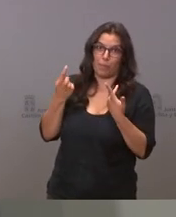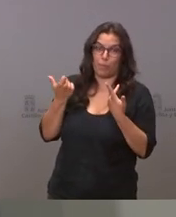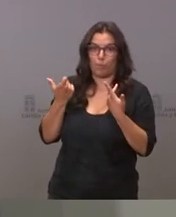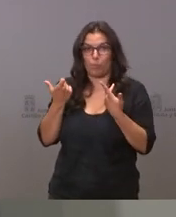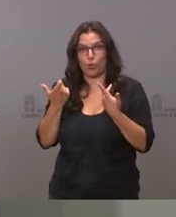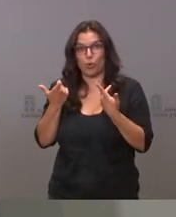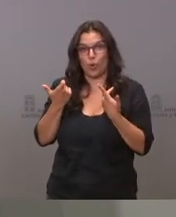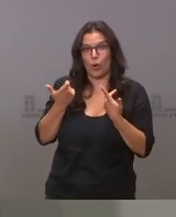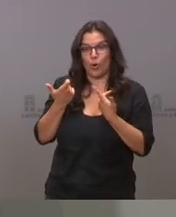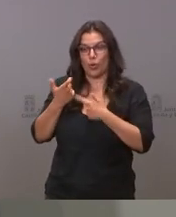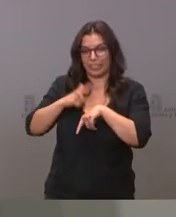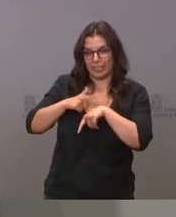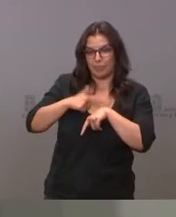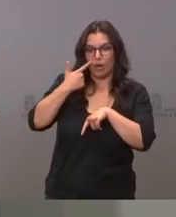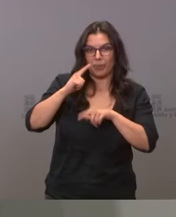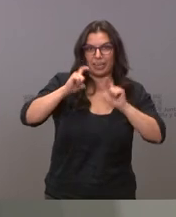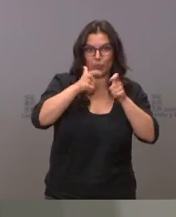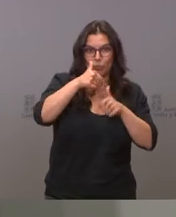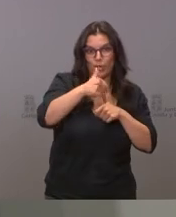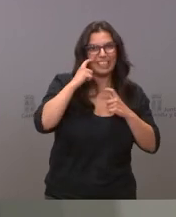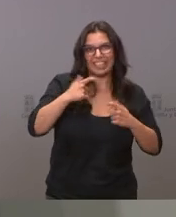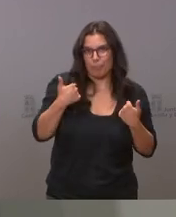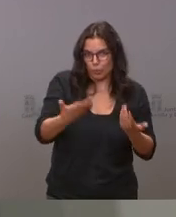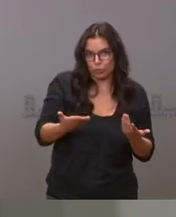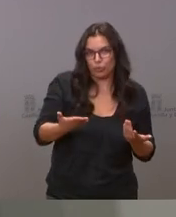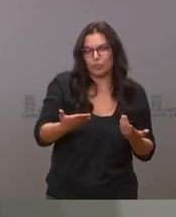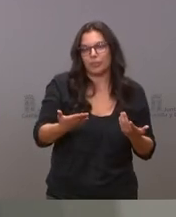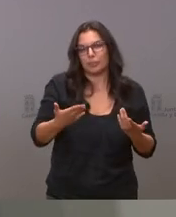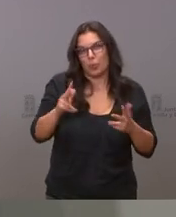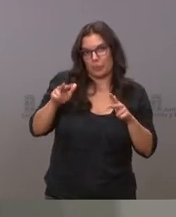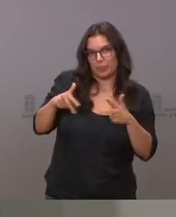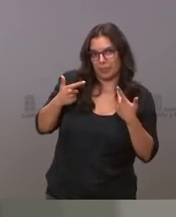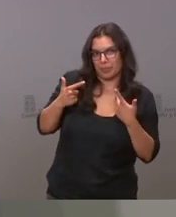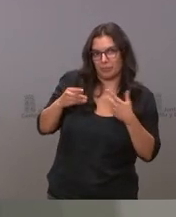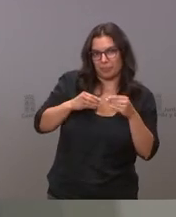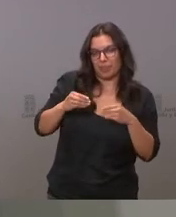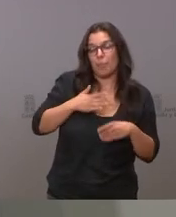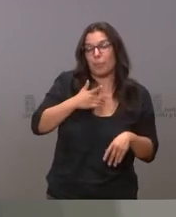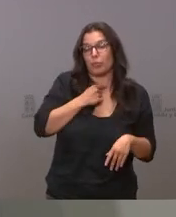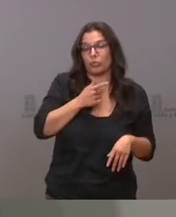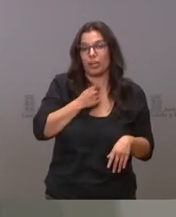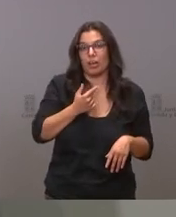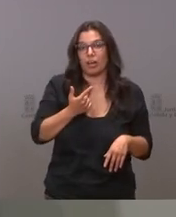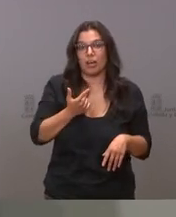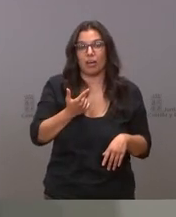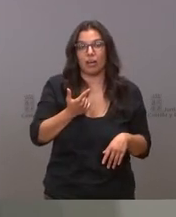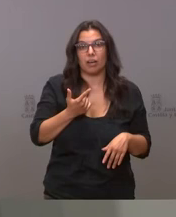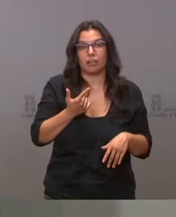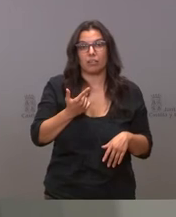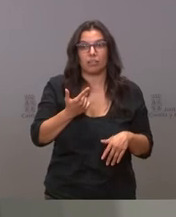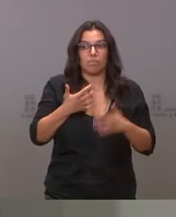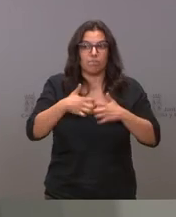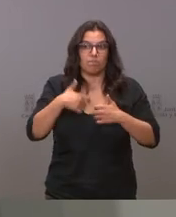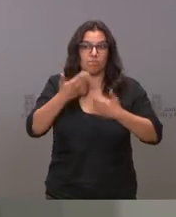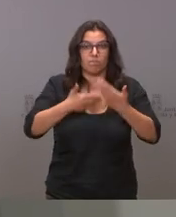que tengamos la reunión lo haremos a la mayor brevedad posible pero a mí me gustaría que estuviera en